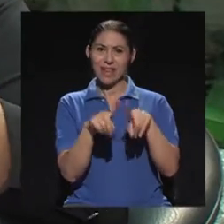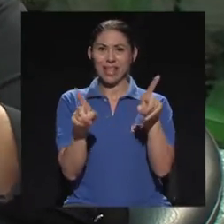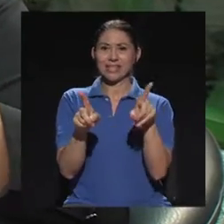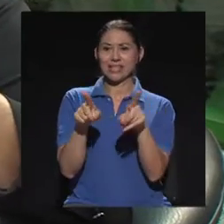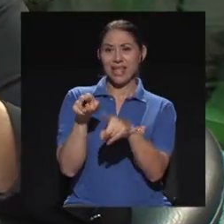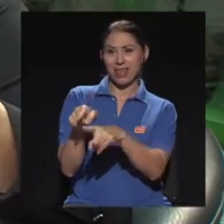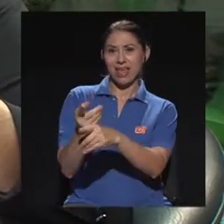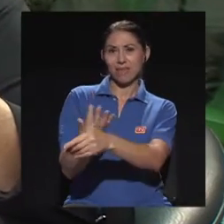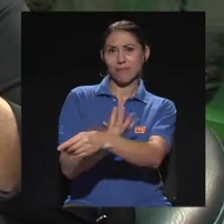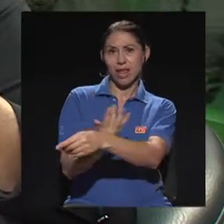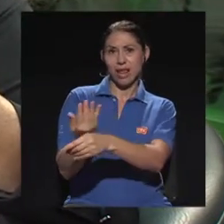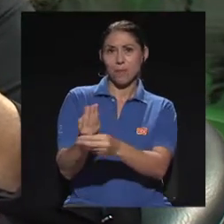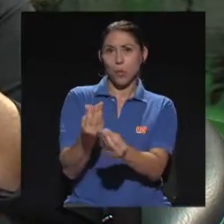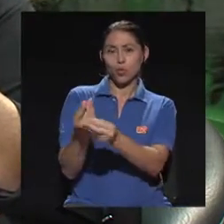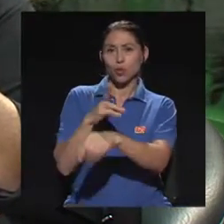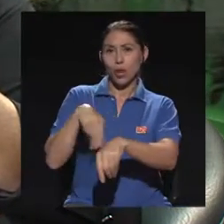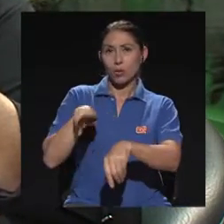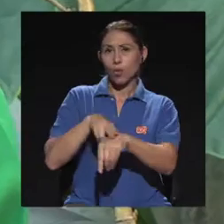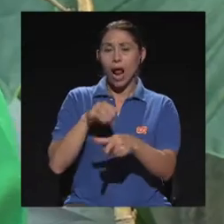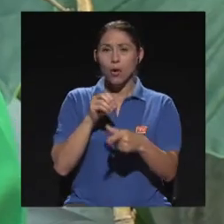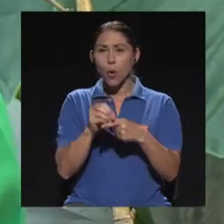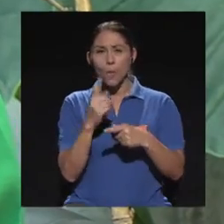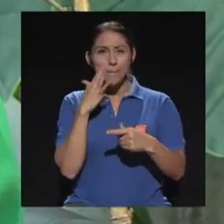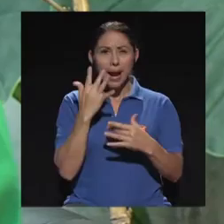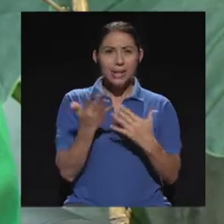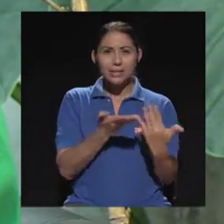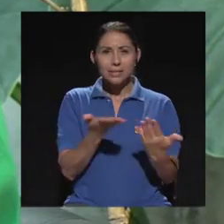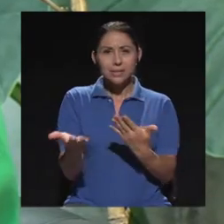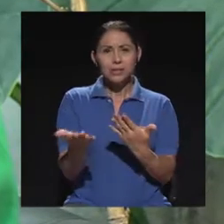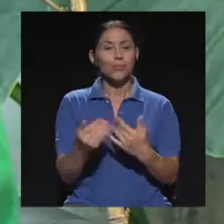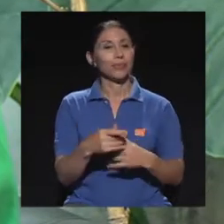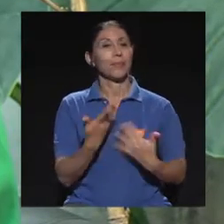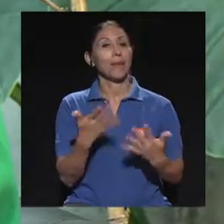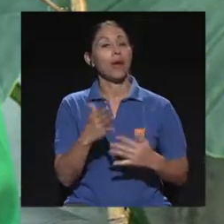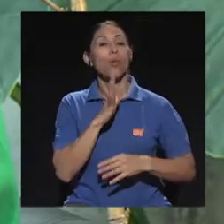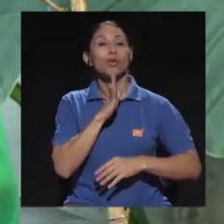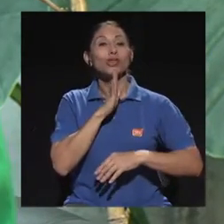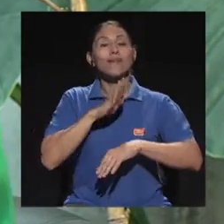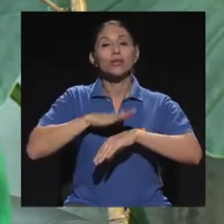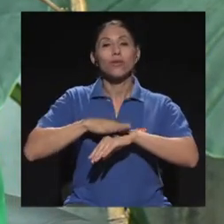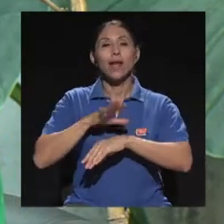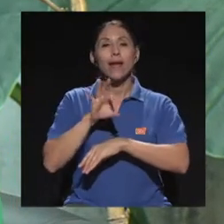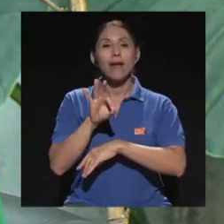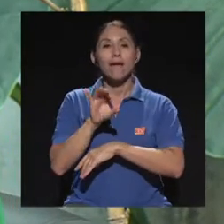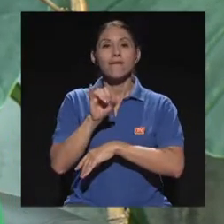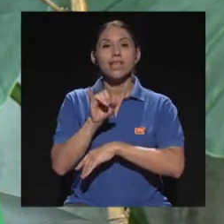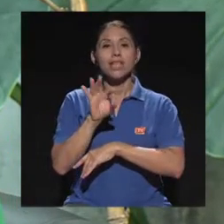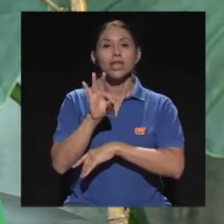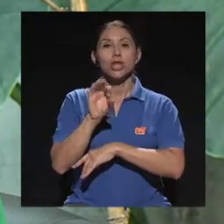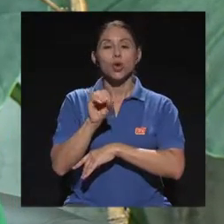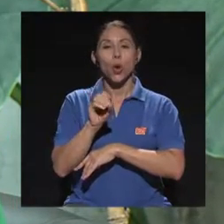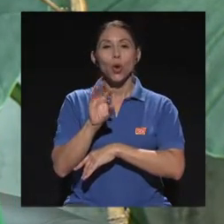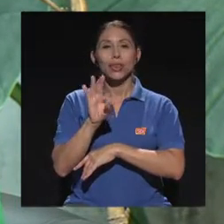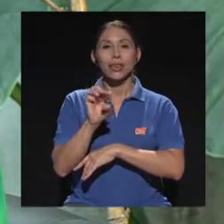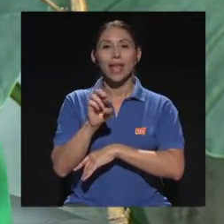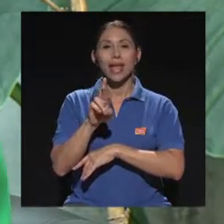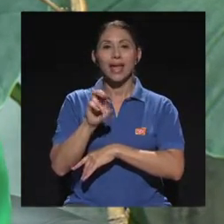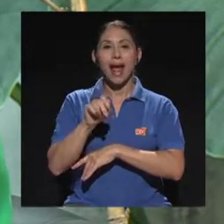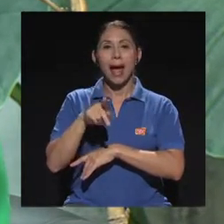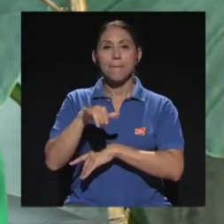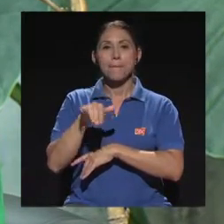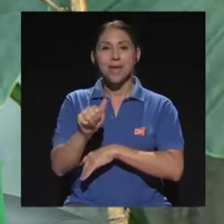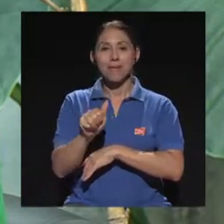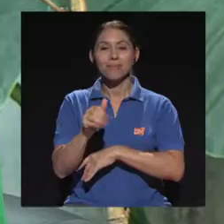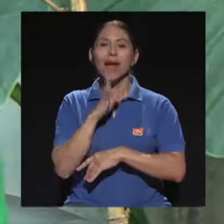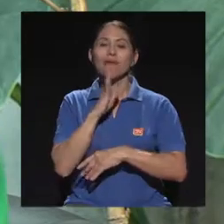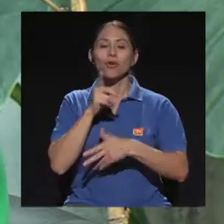similitud? Sí, no, vamos a ver, cuando se habla de fitoterapia yo puedo hablar de tres cosas diferentes, o